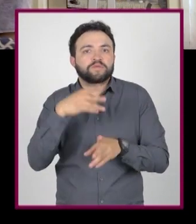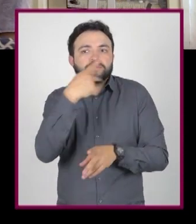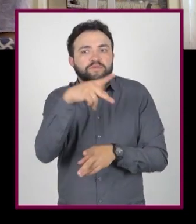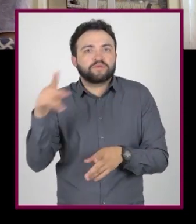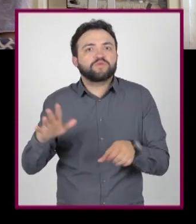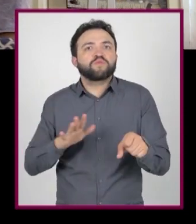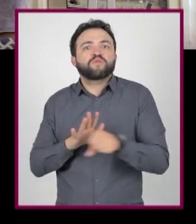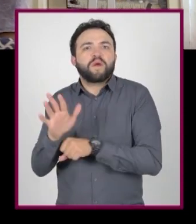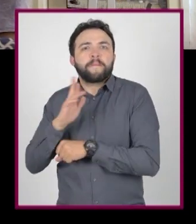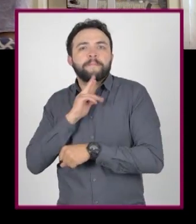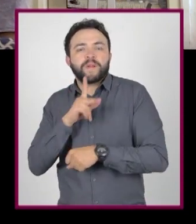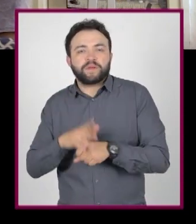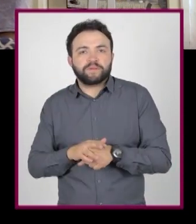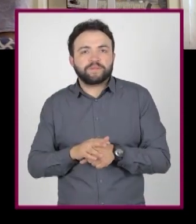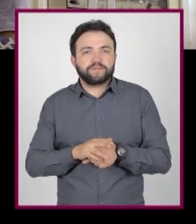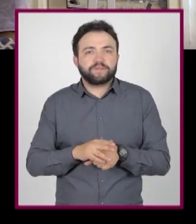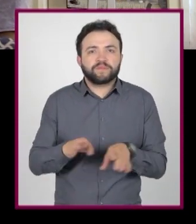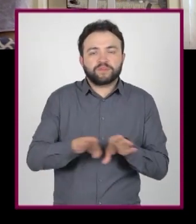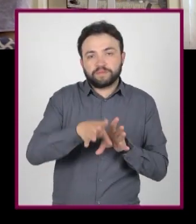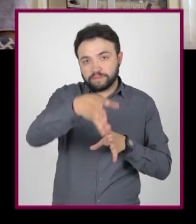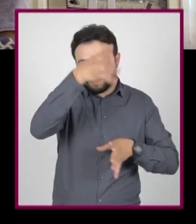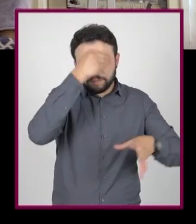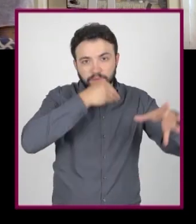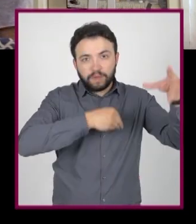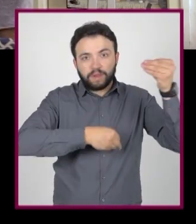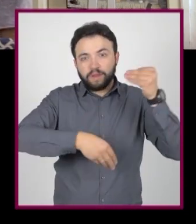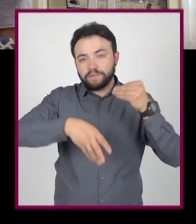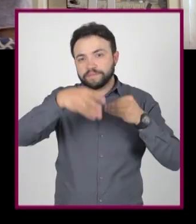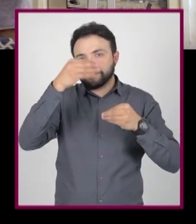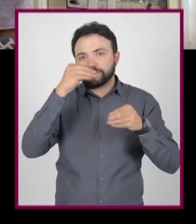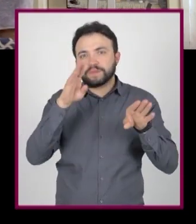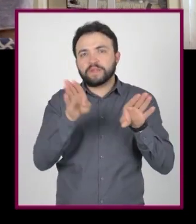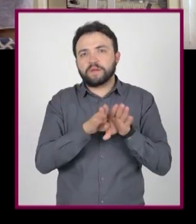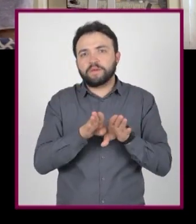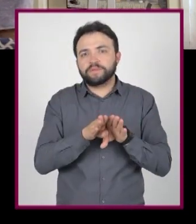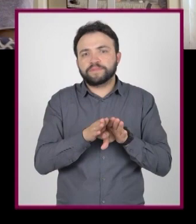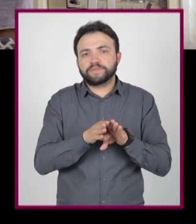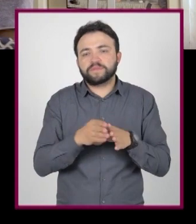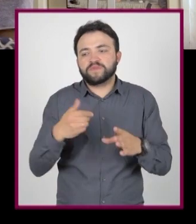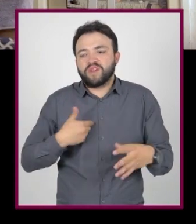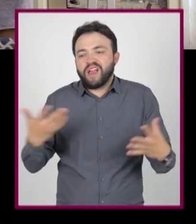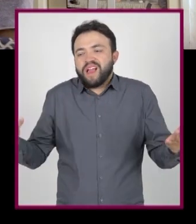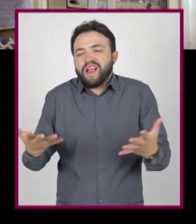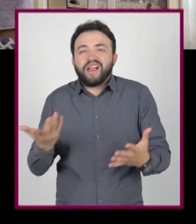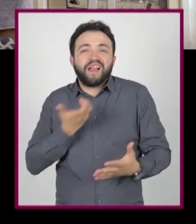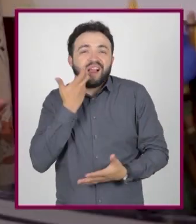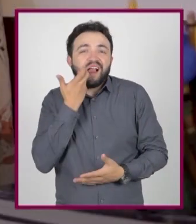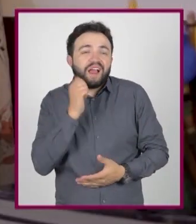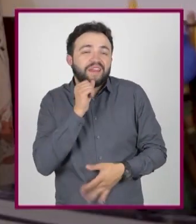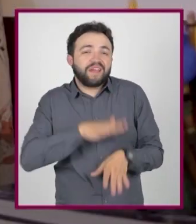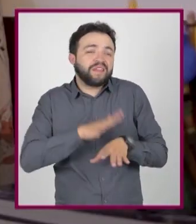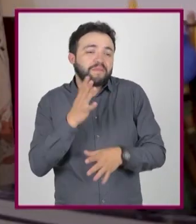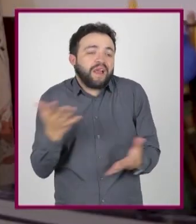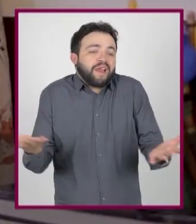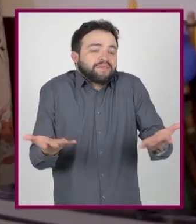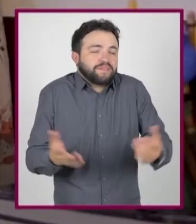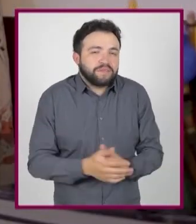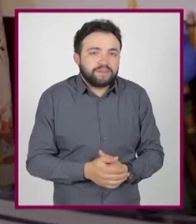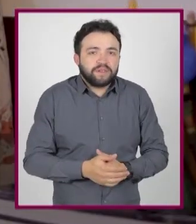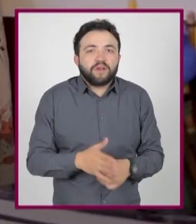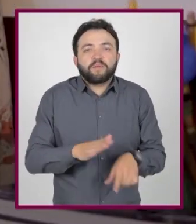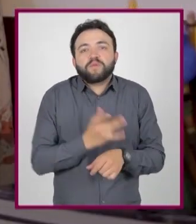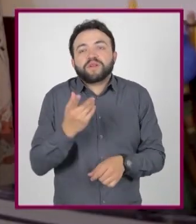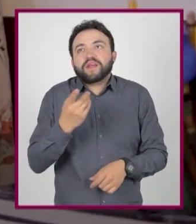vas. La práctica ingenua y con propósito. La práctica ingenua es esa donde hacemos por hacer, ya que tenemos